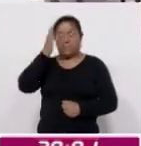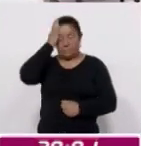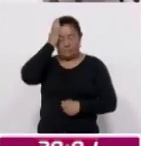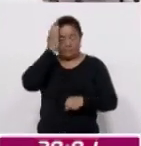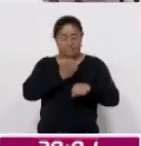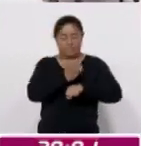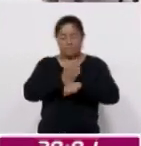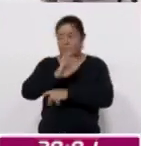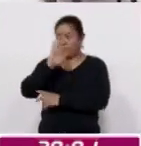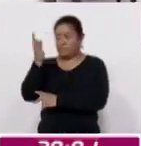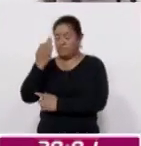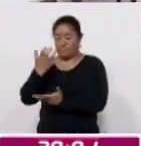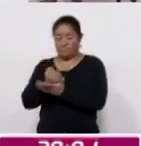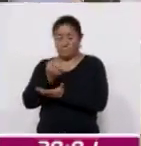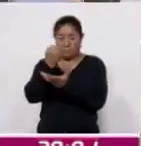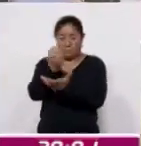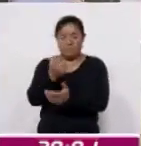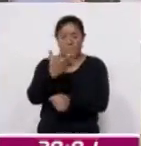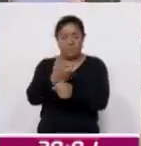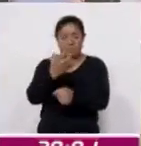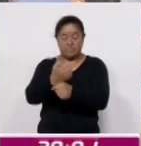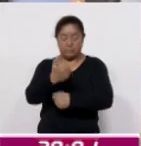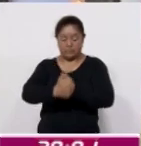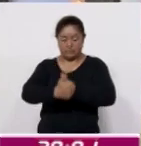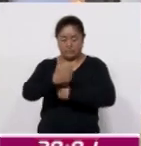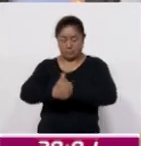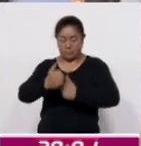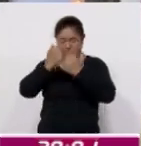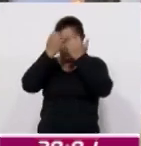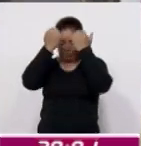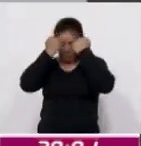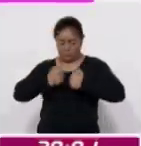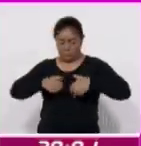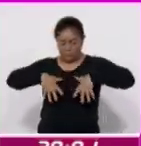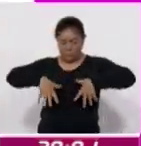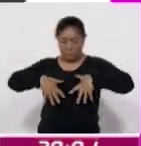A los ganadores del quinto concurso nacional del Sarape 2024.